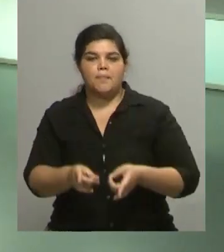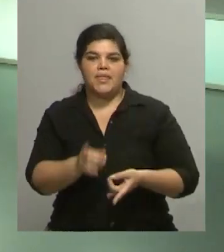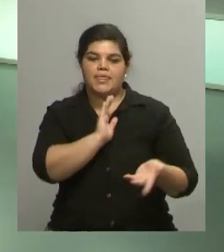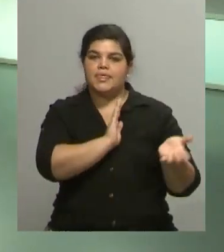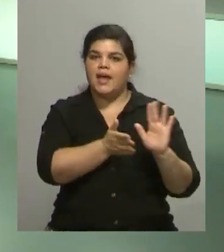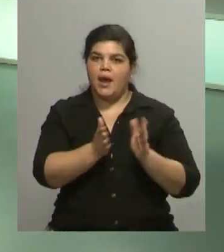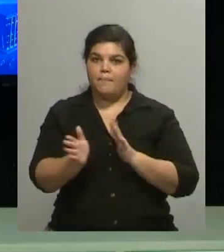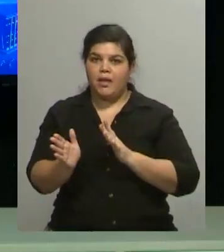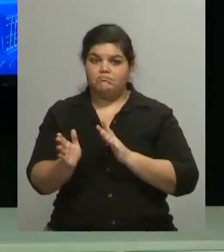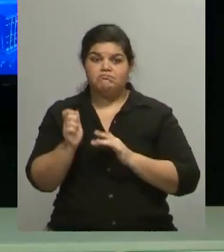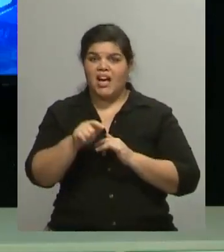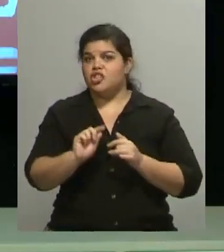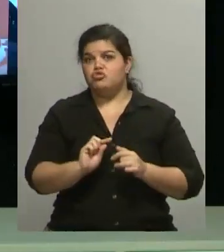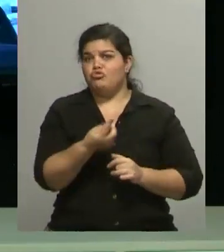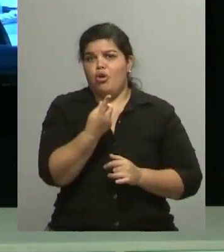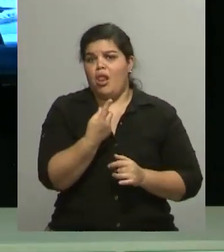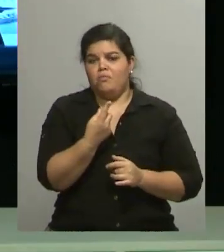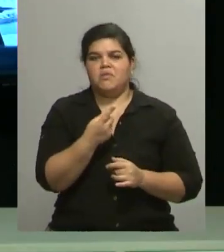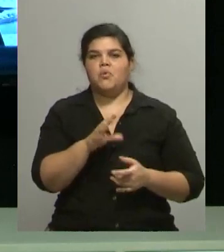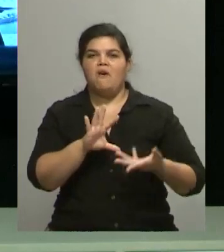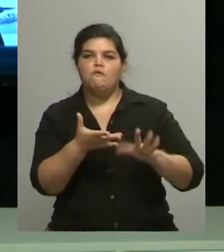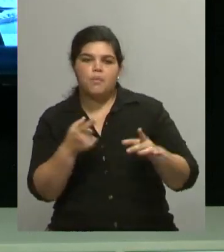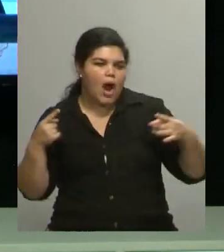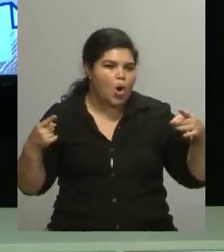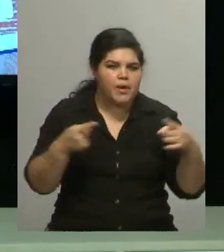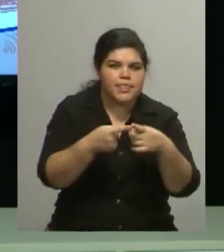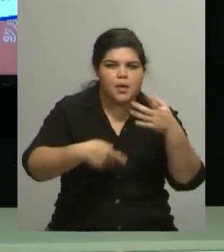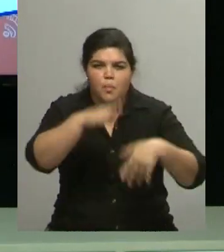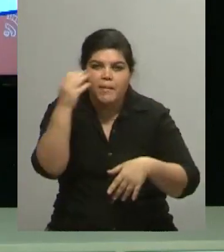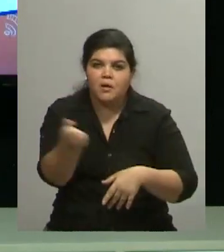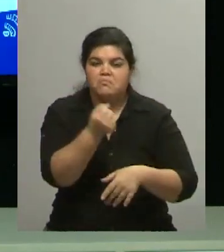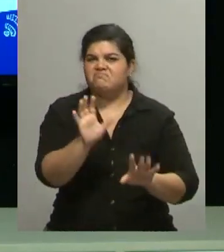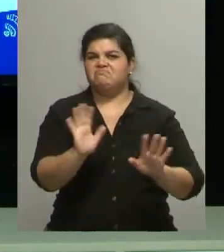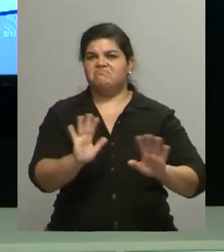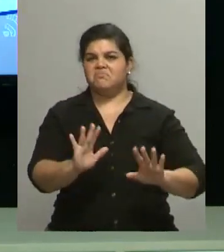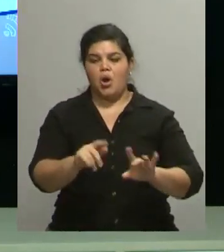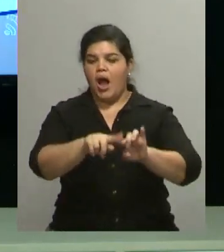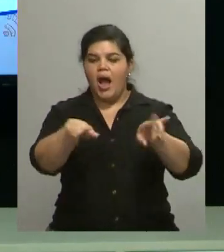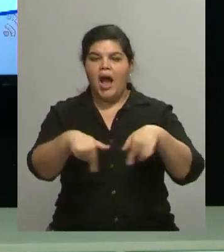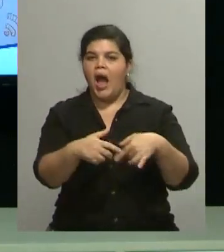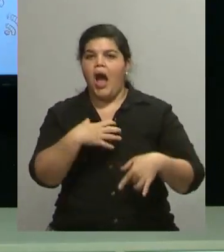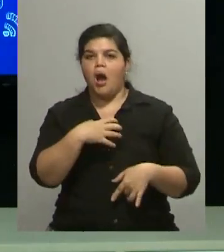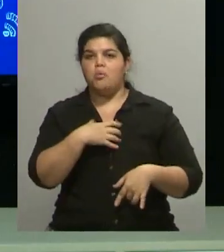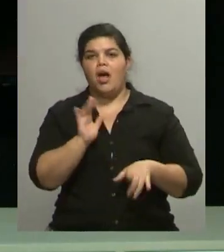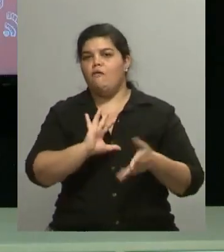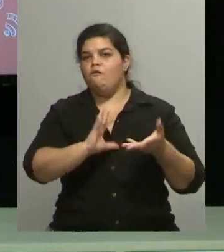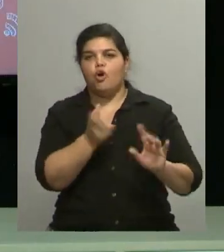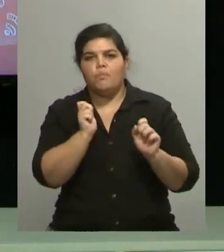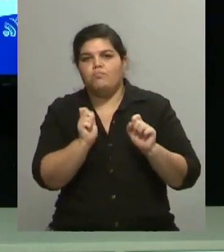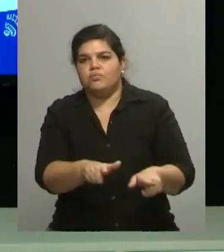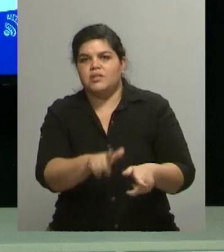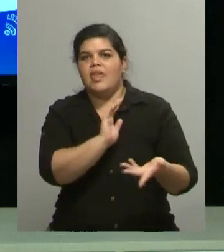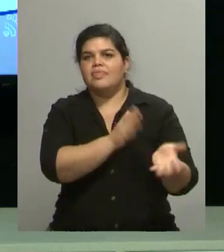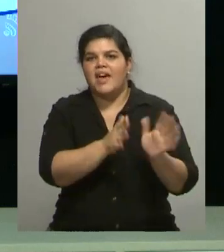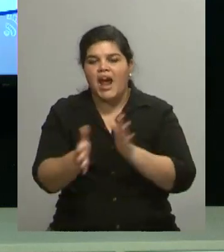se da solo, ¿eh? No es algo que se busque, sino que ya tiene el formato de las aulas, ya tiene esa inclinación